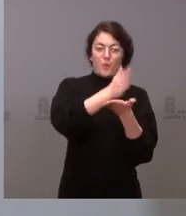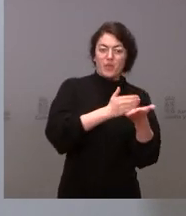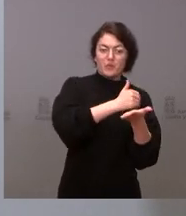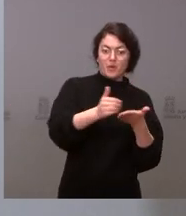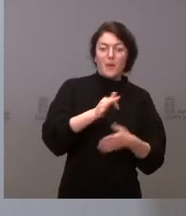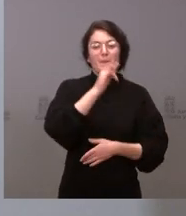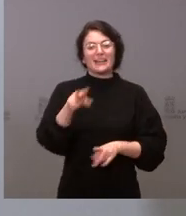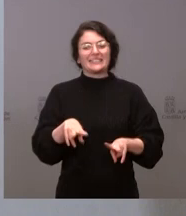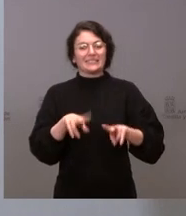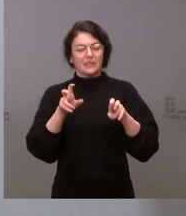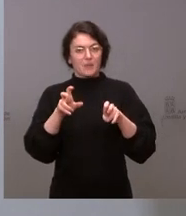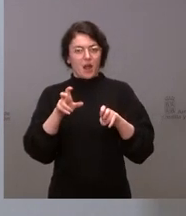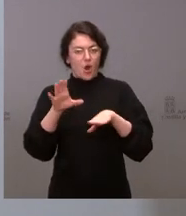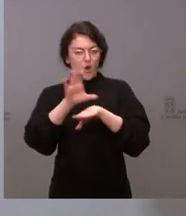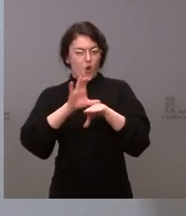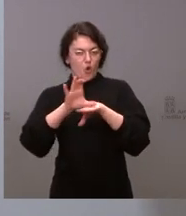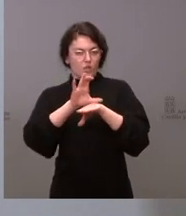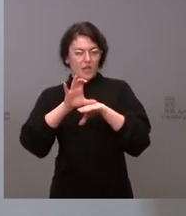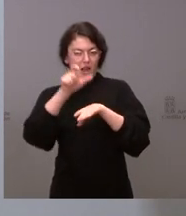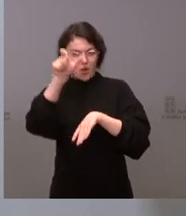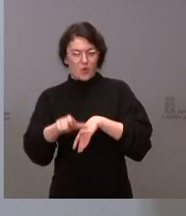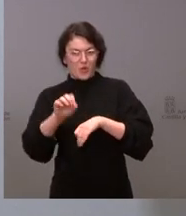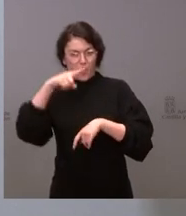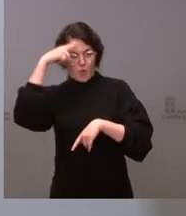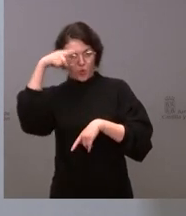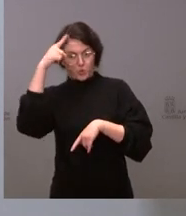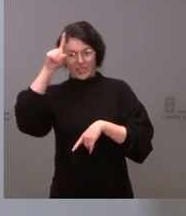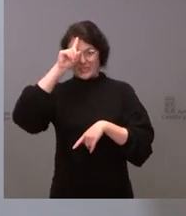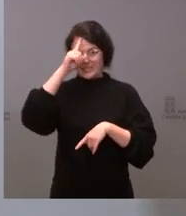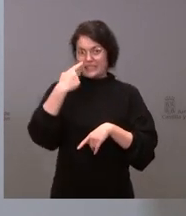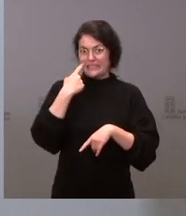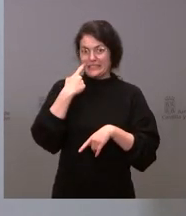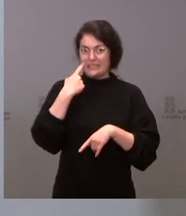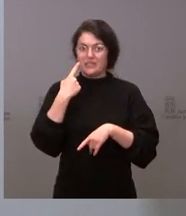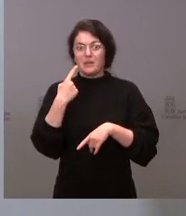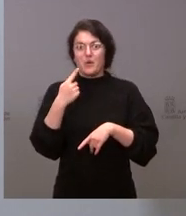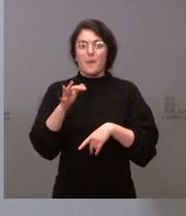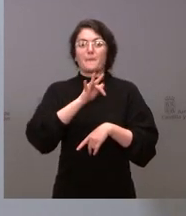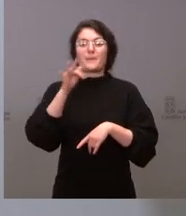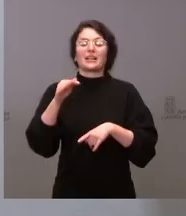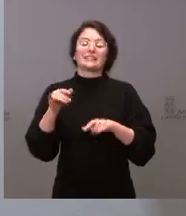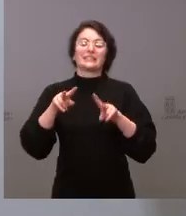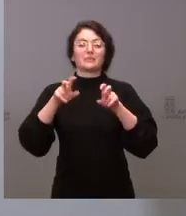del consejero de Cultura, no sé si han hablado sobre el tema, o si van a revisar las contrataciones y gastos del Instituto de la Lengua. Gracias.